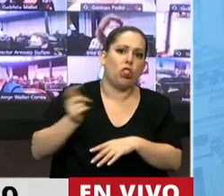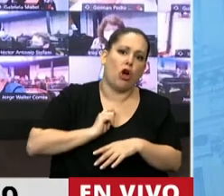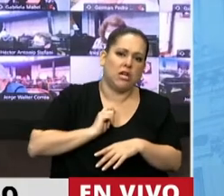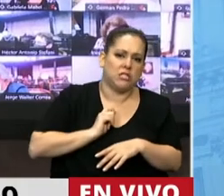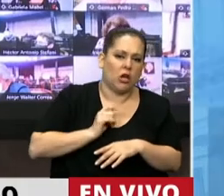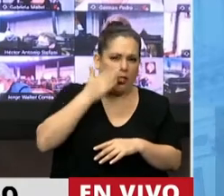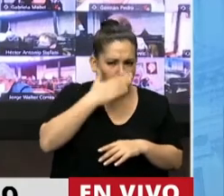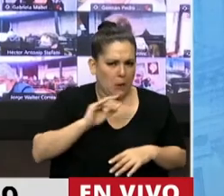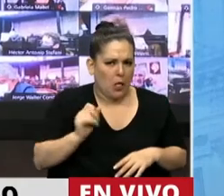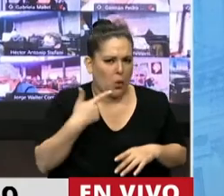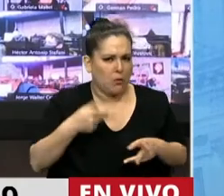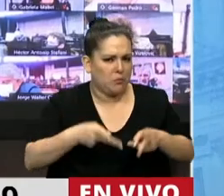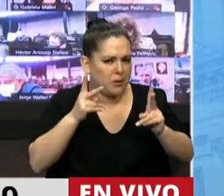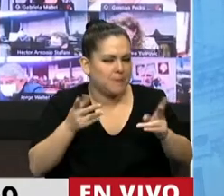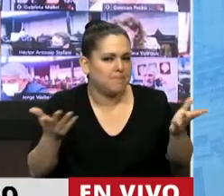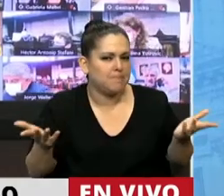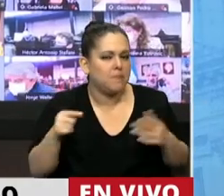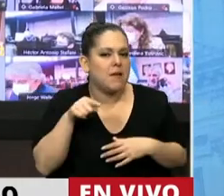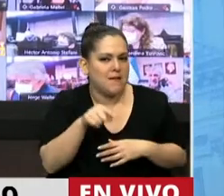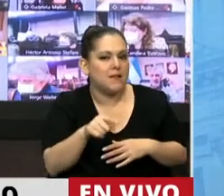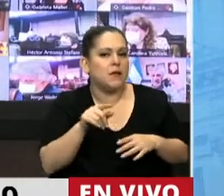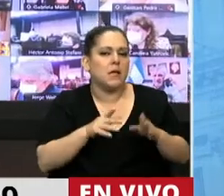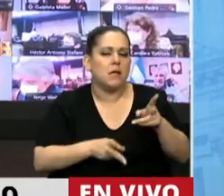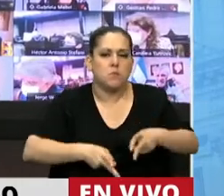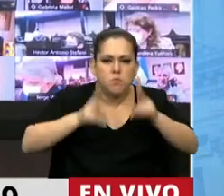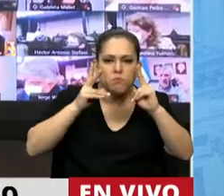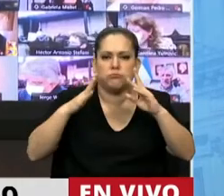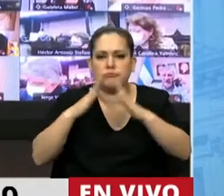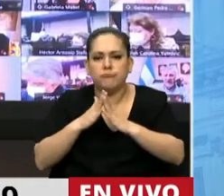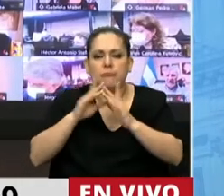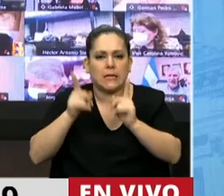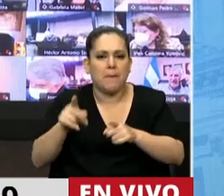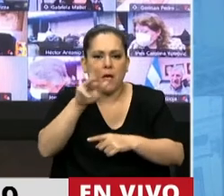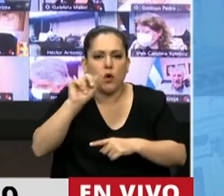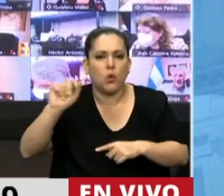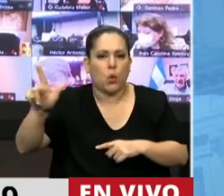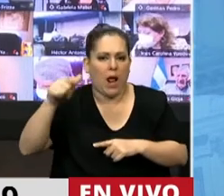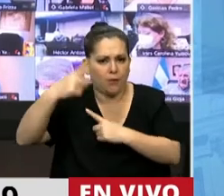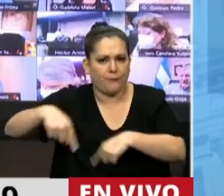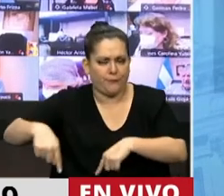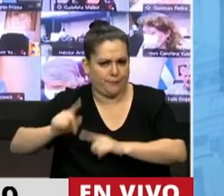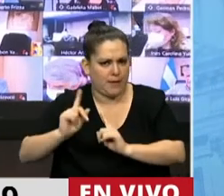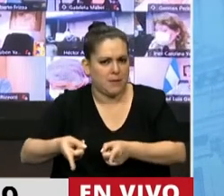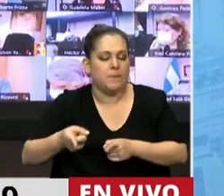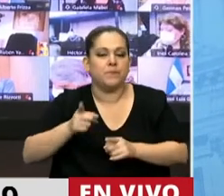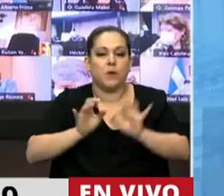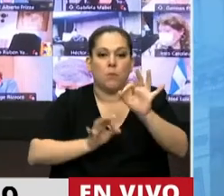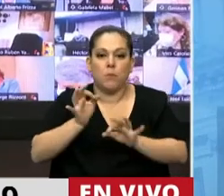avanza al 50% cuando hablamos de inmuebles rurales. Señor presidente, para terminar, el proyecto